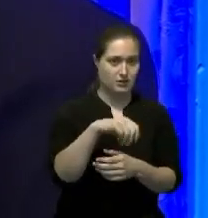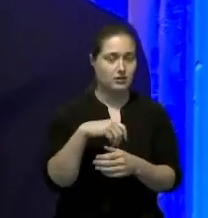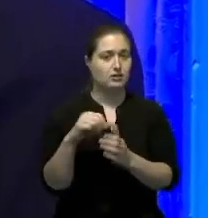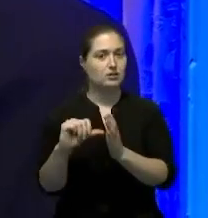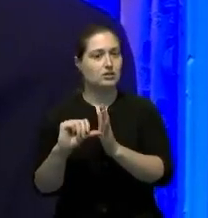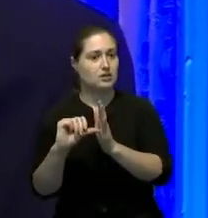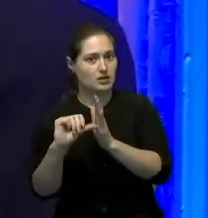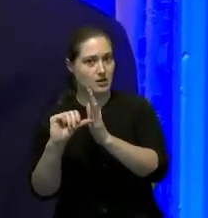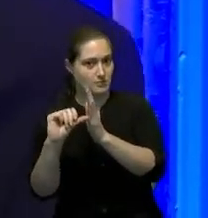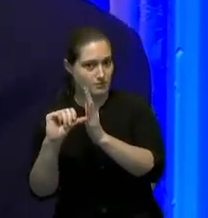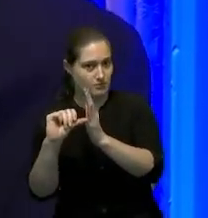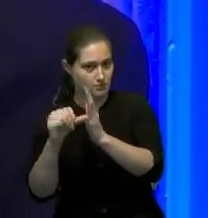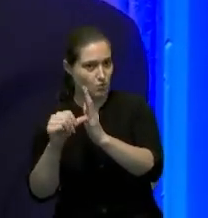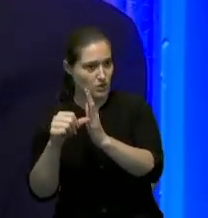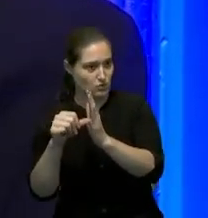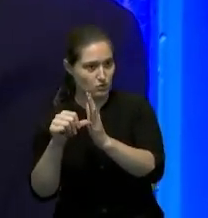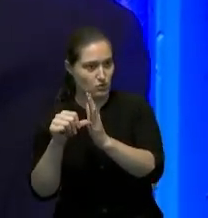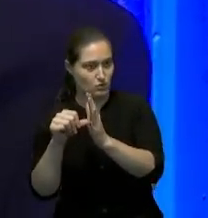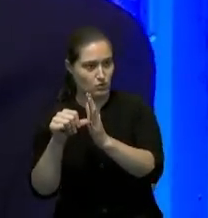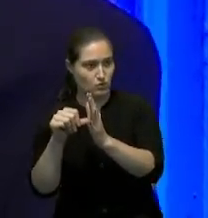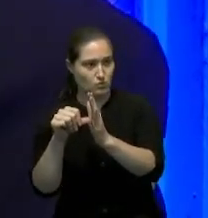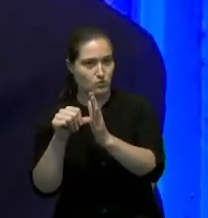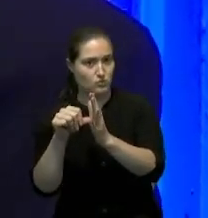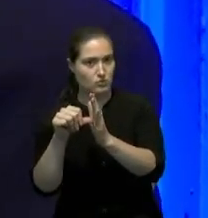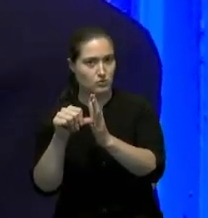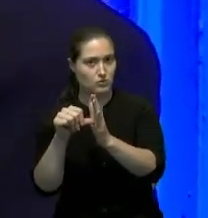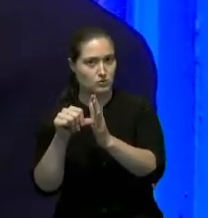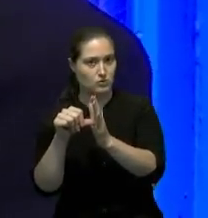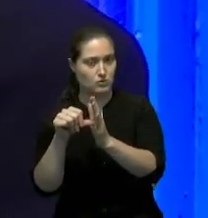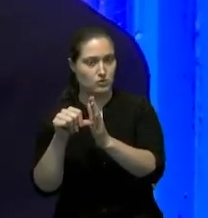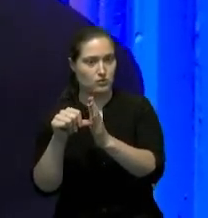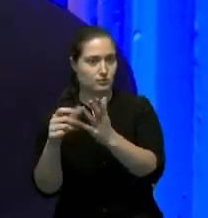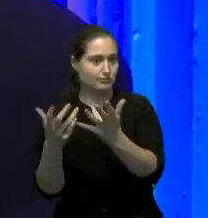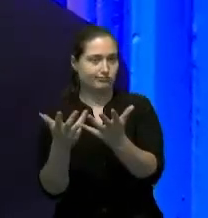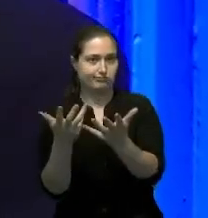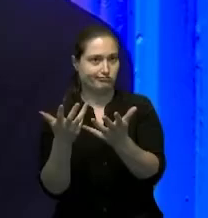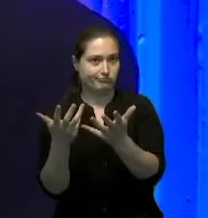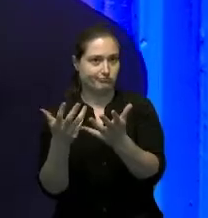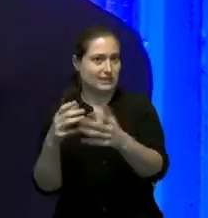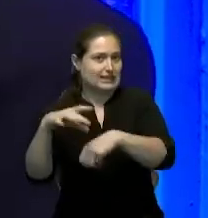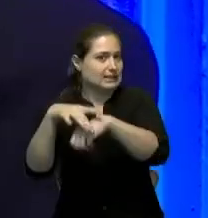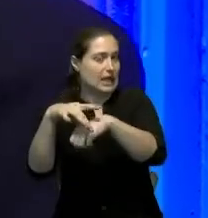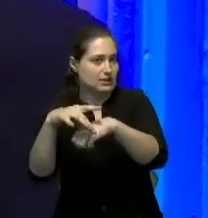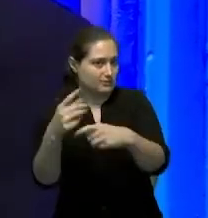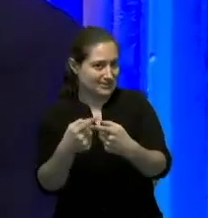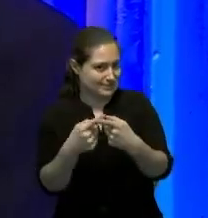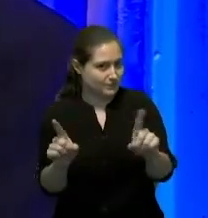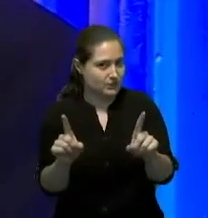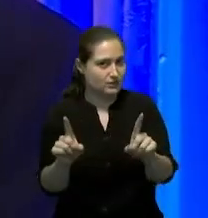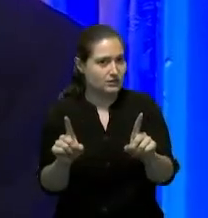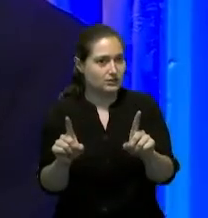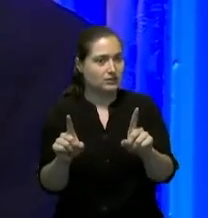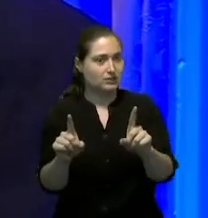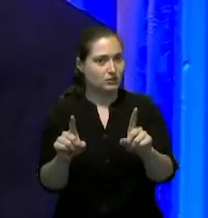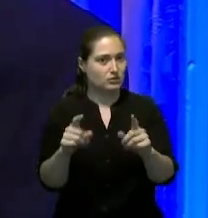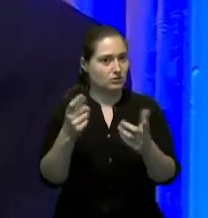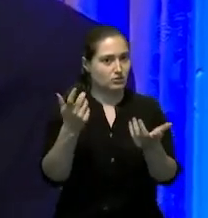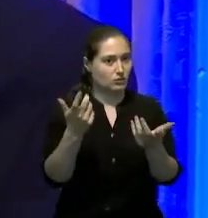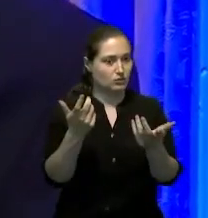que el impuesto a la propiedad como a la tierra y son técnicos diferentes